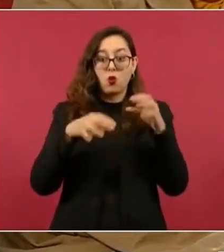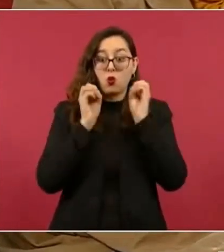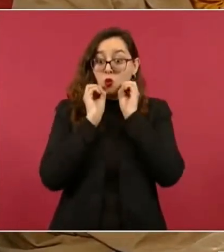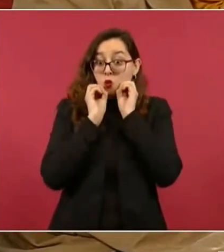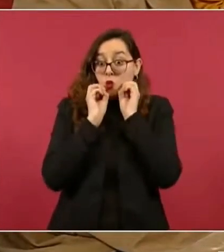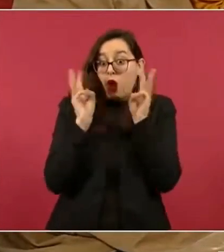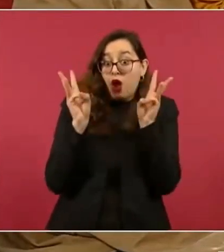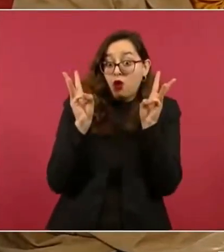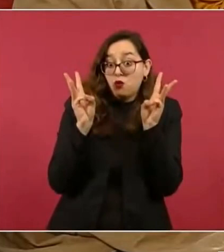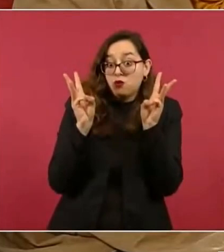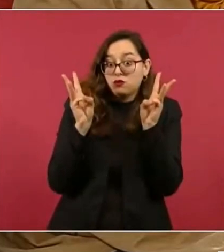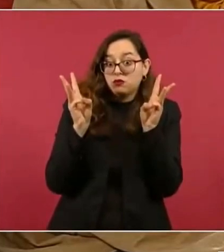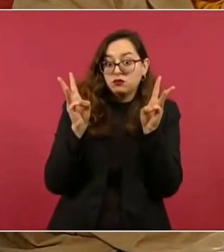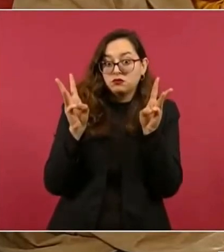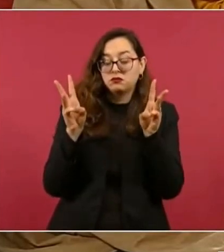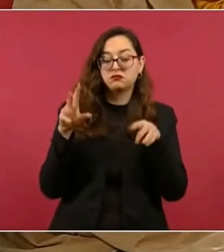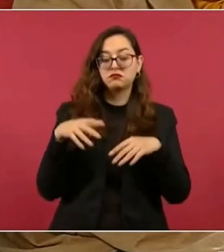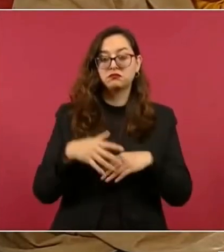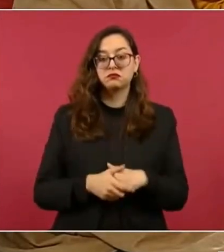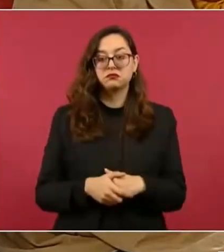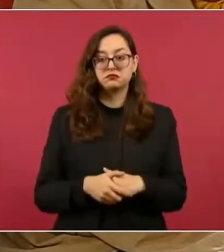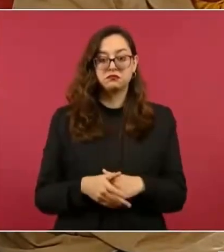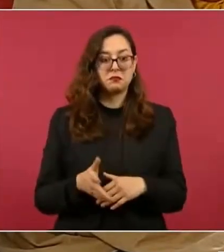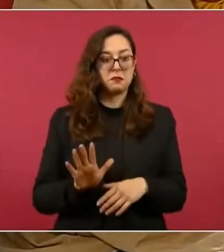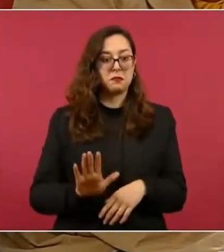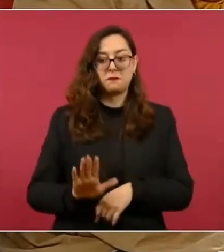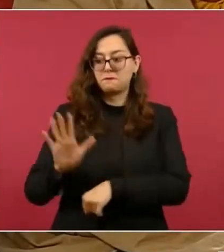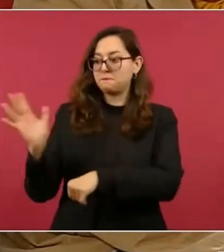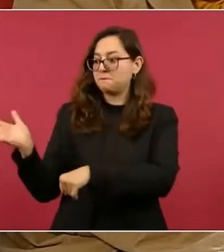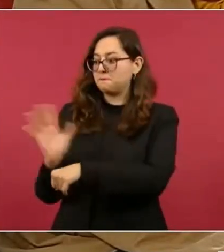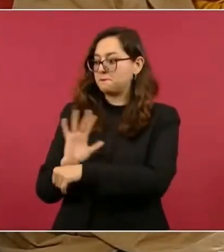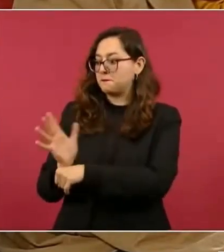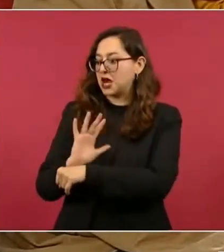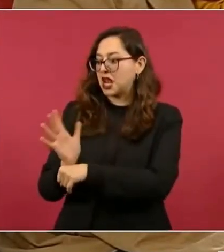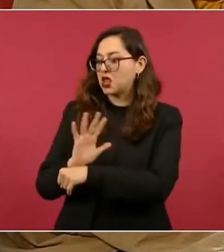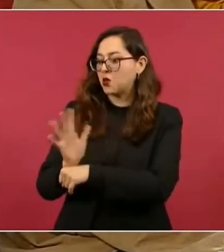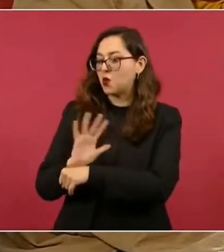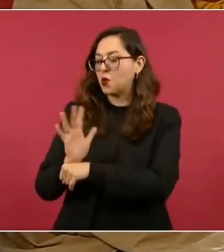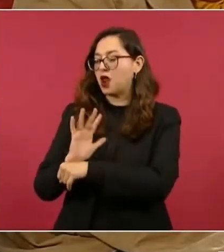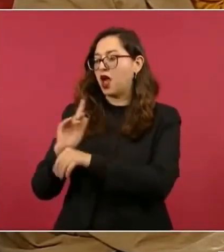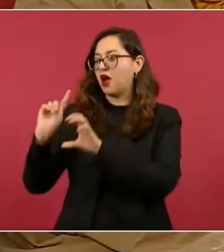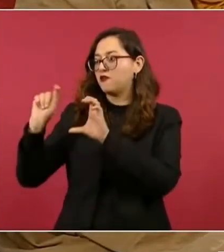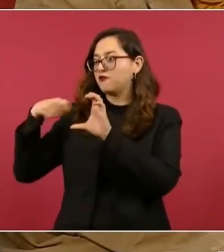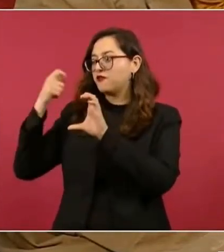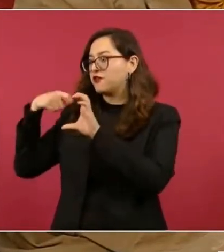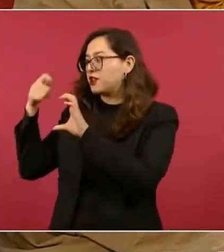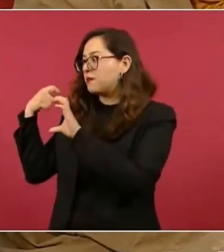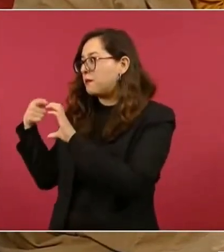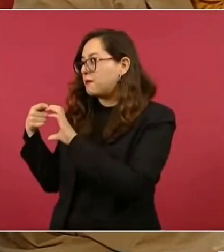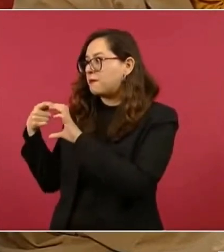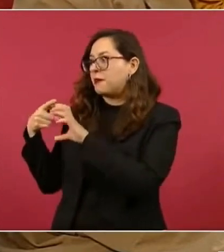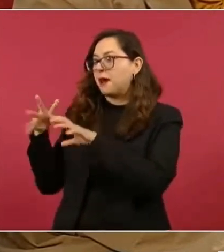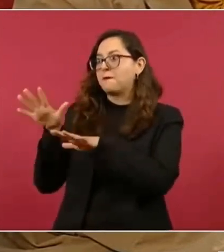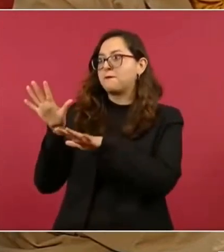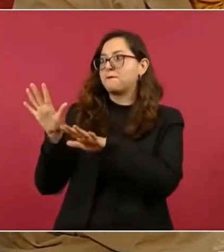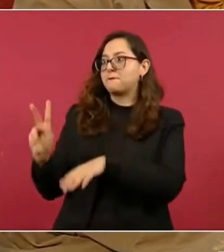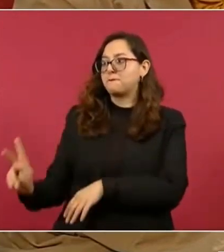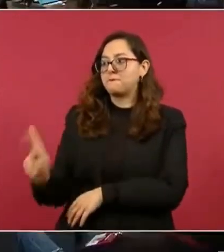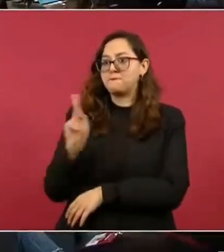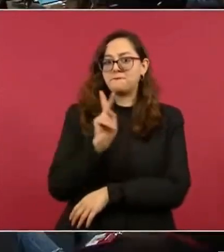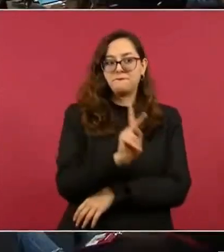yo creo que ni Tarantino ni Scorsese pudieron haberlo hecho tan mejor.